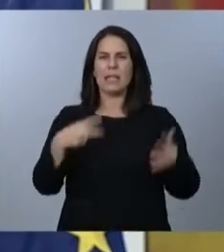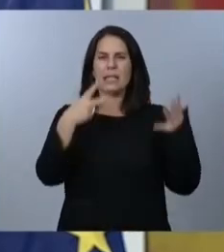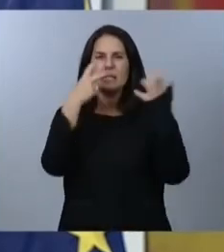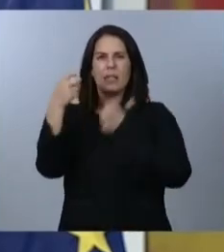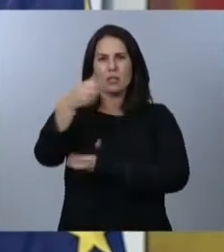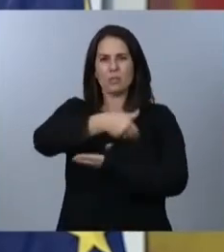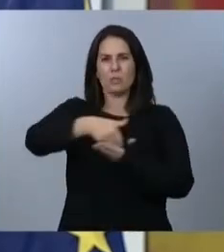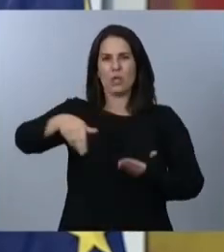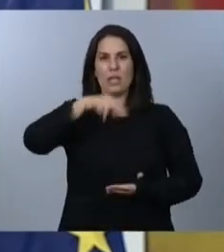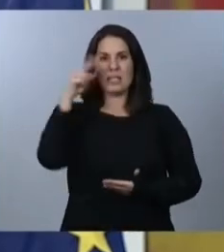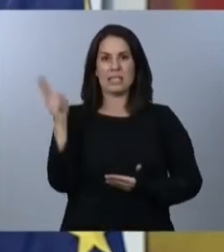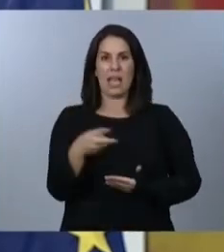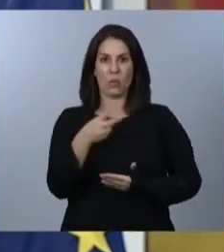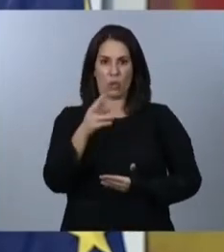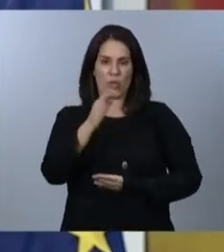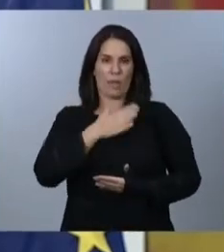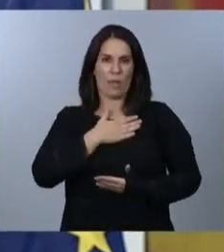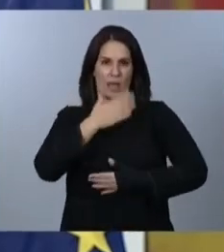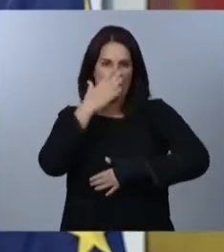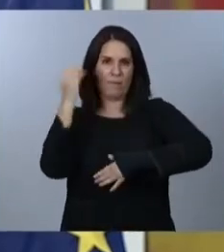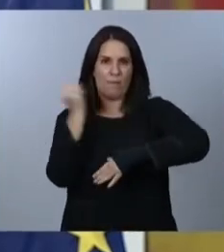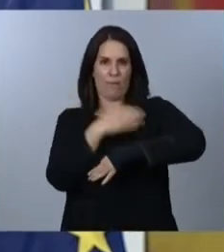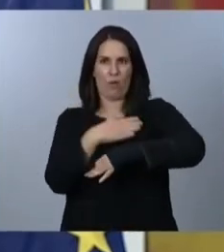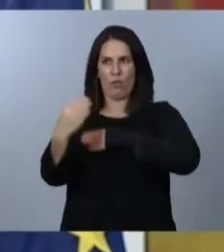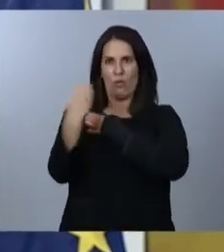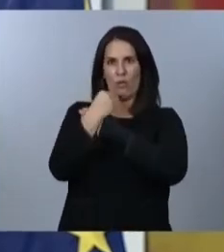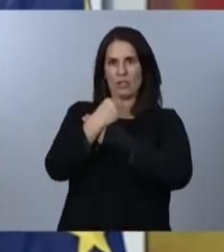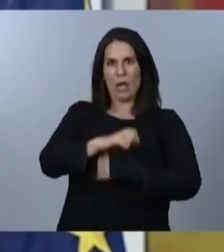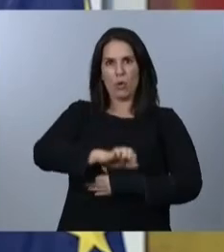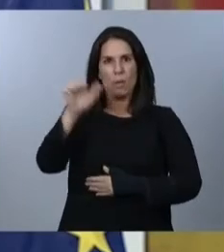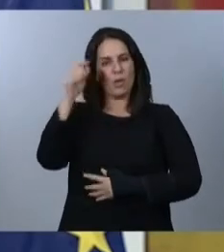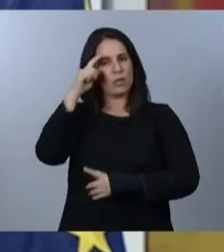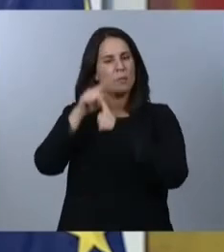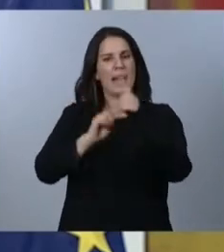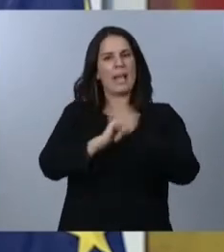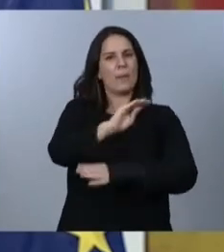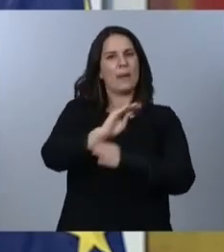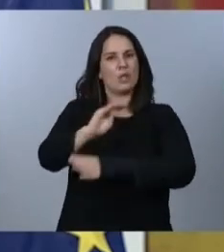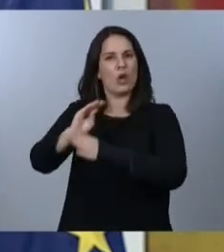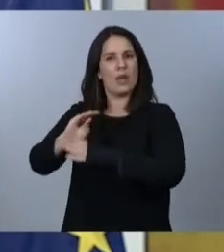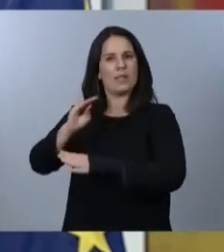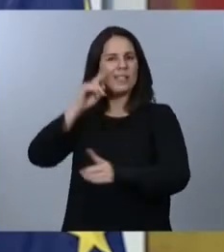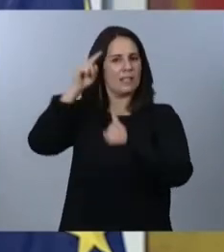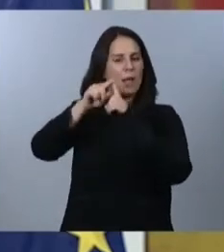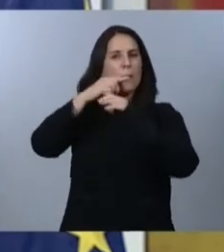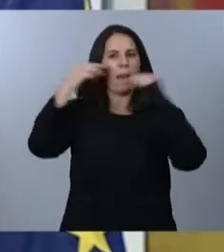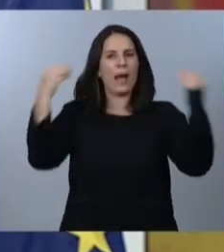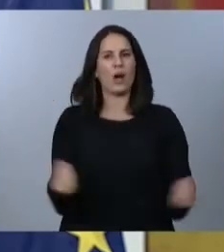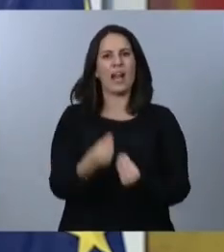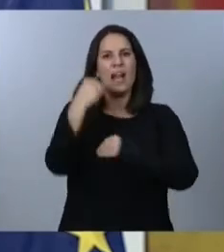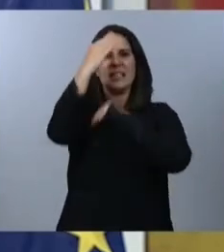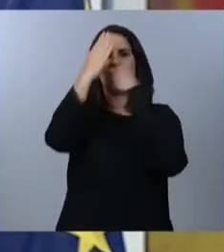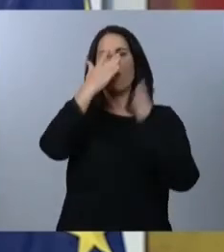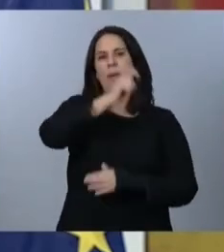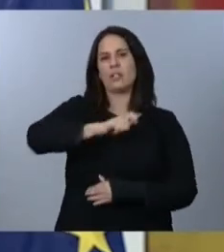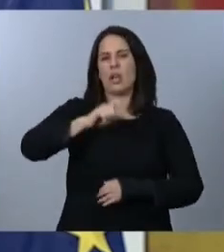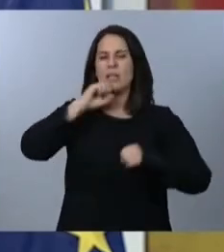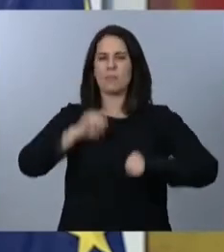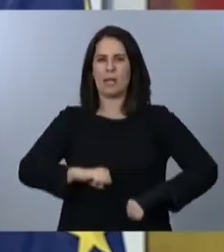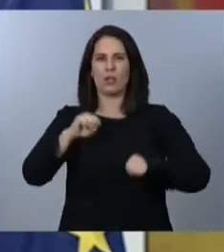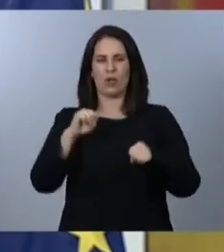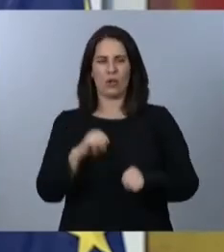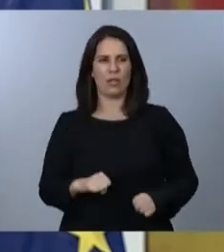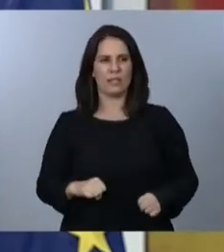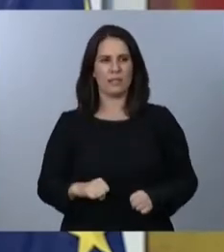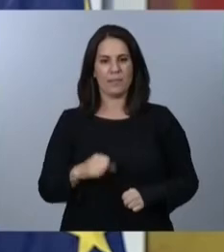los fondos europeos en llevar a cabo inversiones... ...llamadas a mejorar la atención a las personas mayores, transitando desde el actual